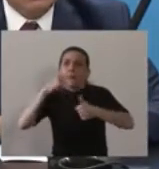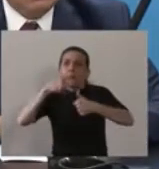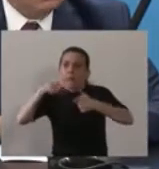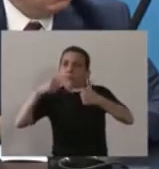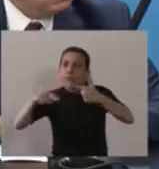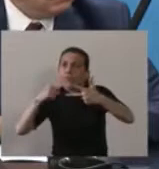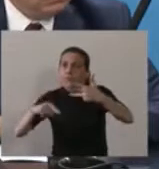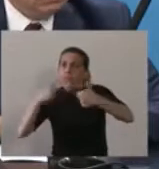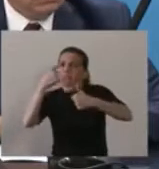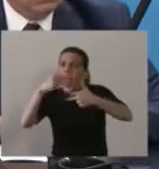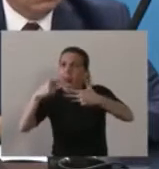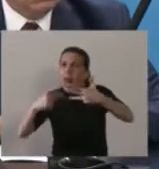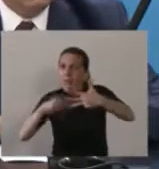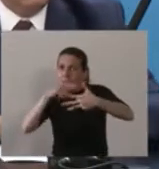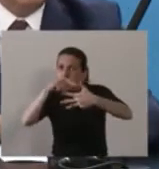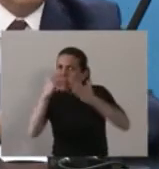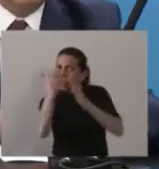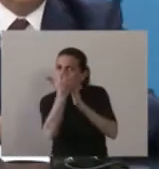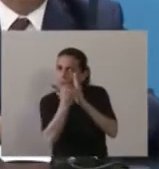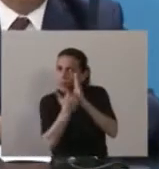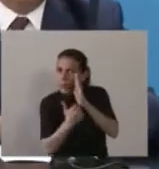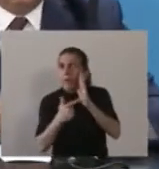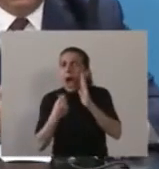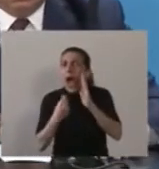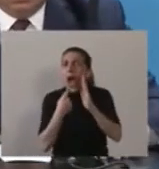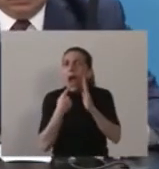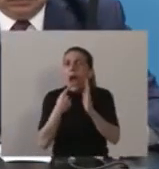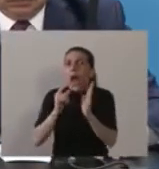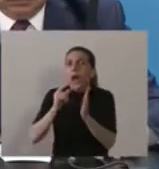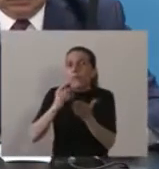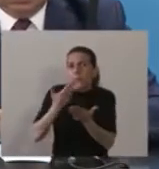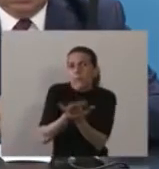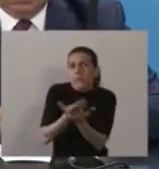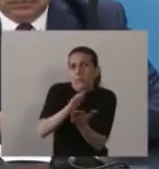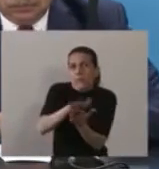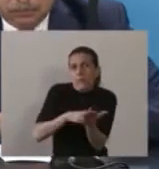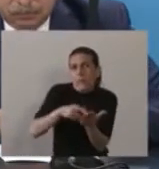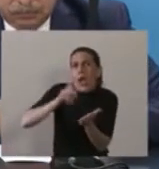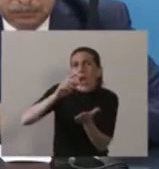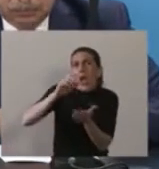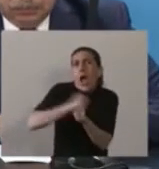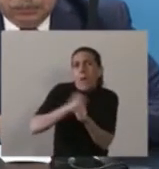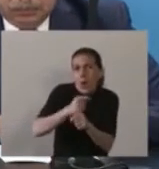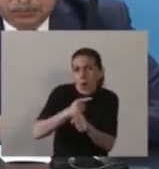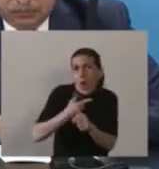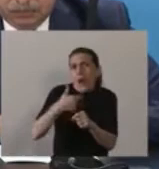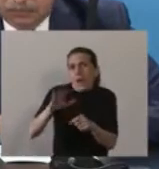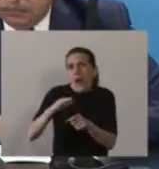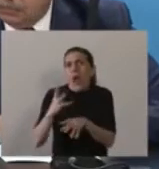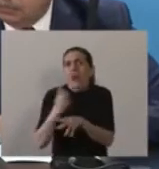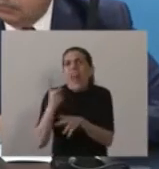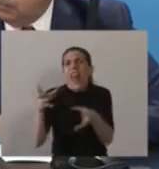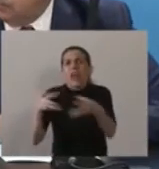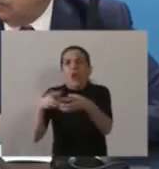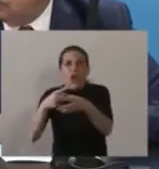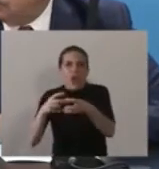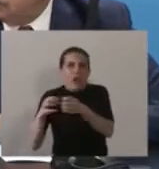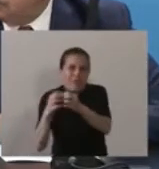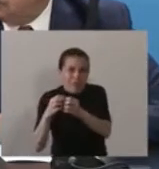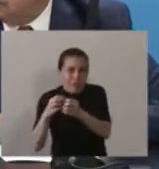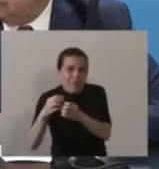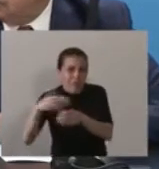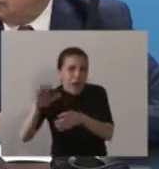aprobar esta propuesta en su directorio, poder tratarla. Tenemos justamente el objetivo